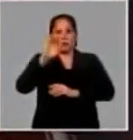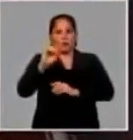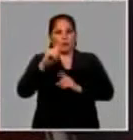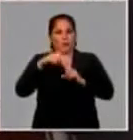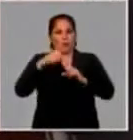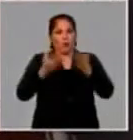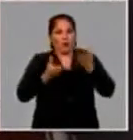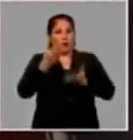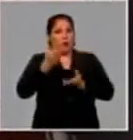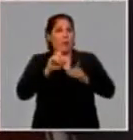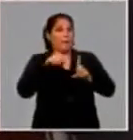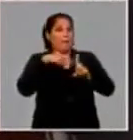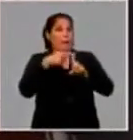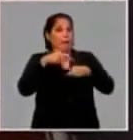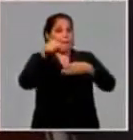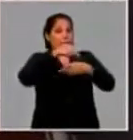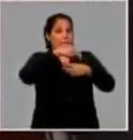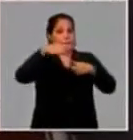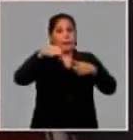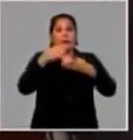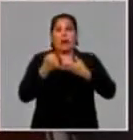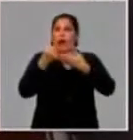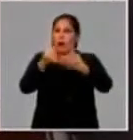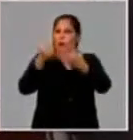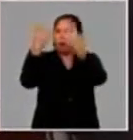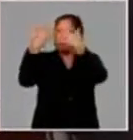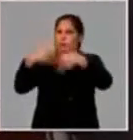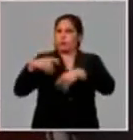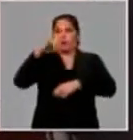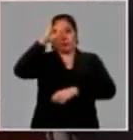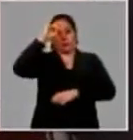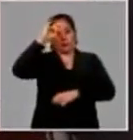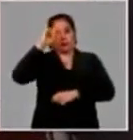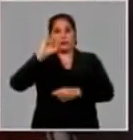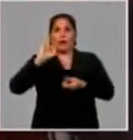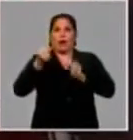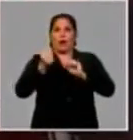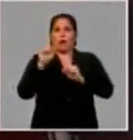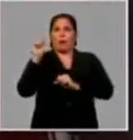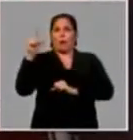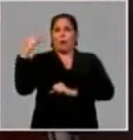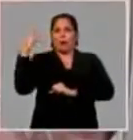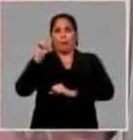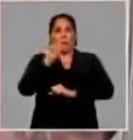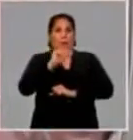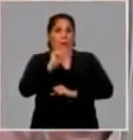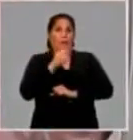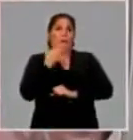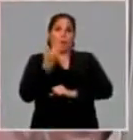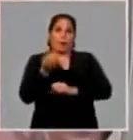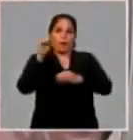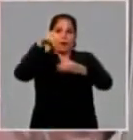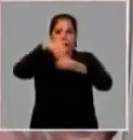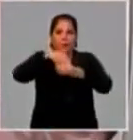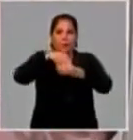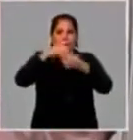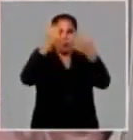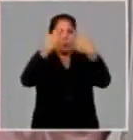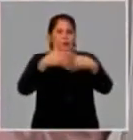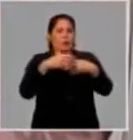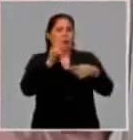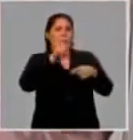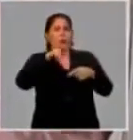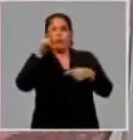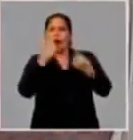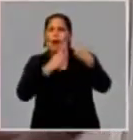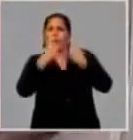más de pasta dental, ¿esto puede ayudar a que siga creciendo la producción? Correcto, con este ahorro que puede propiciar la inserción, en estos momentos hemos